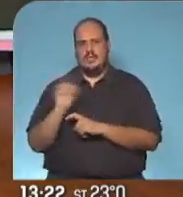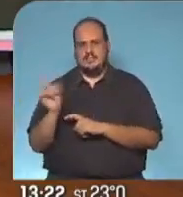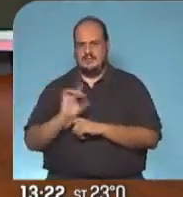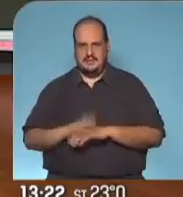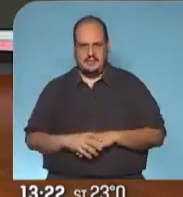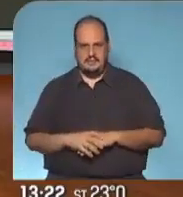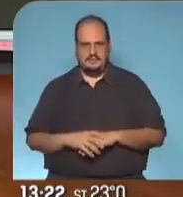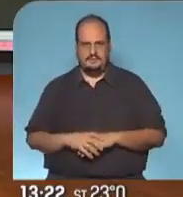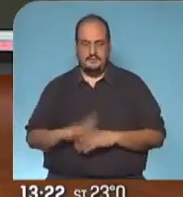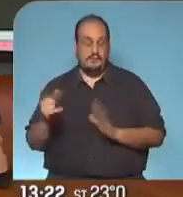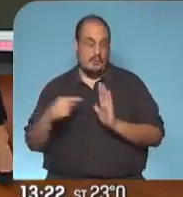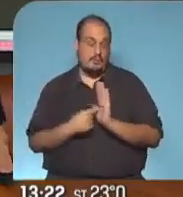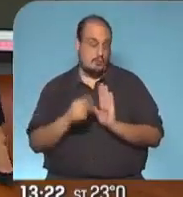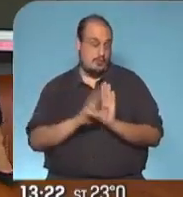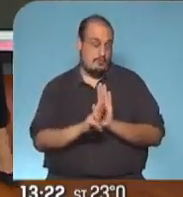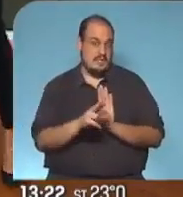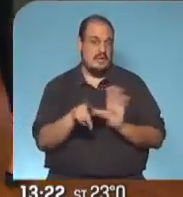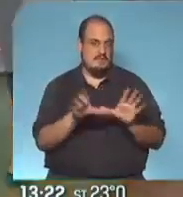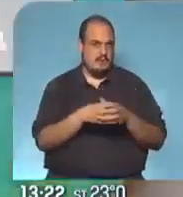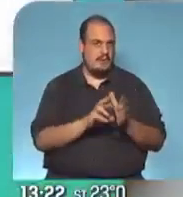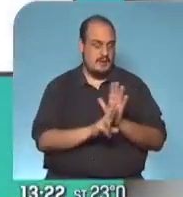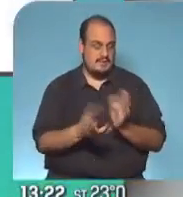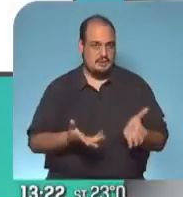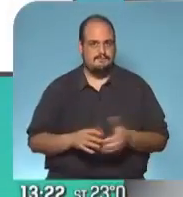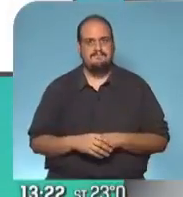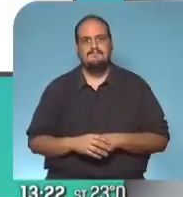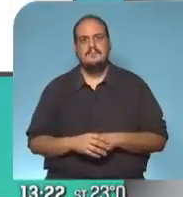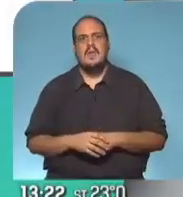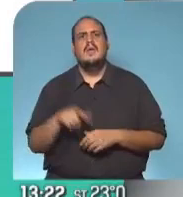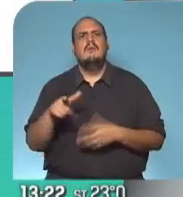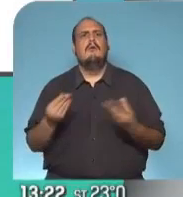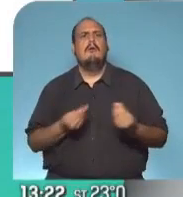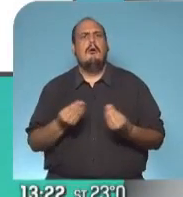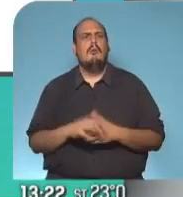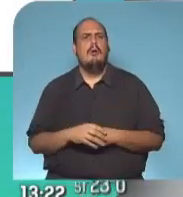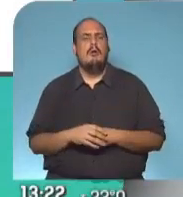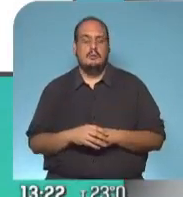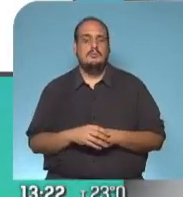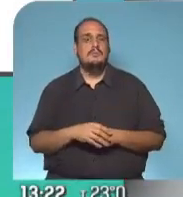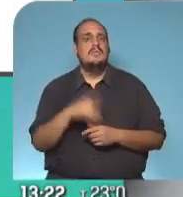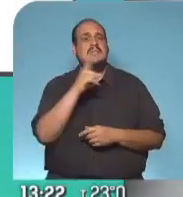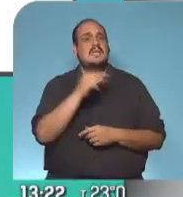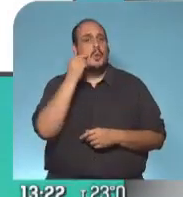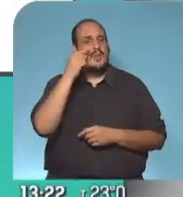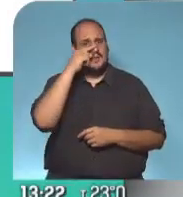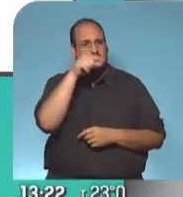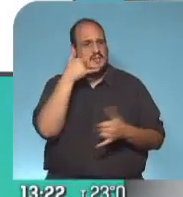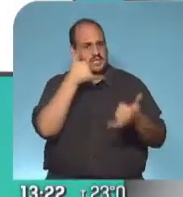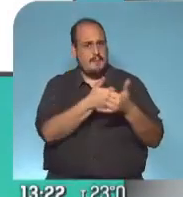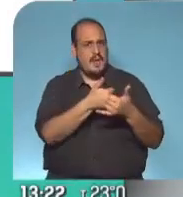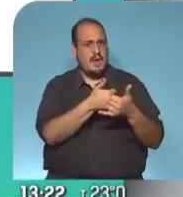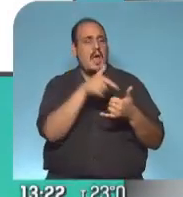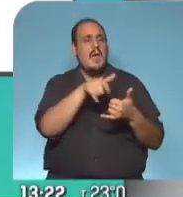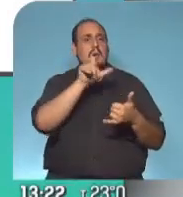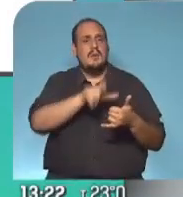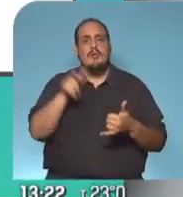puntualmente que tiene que ver con el permiso y cómo funciona como les decíamos hay que llamar a línea 147 allí el